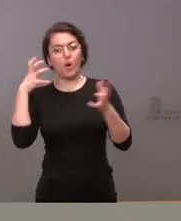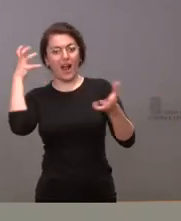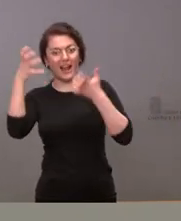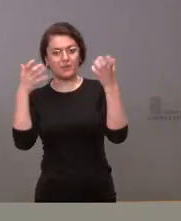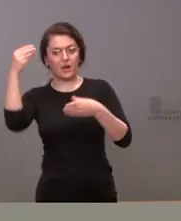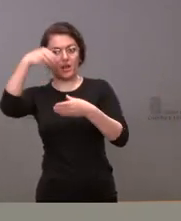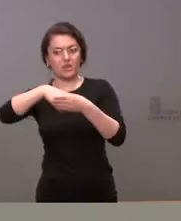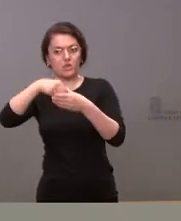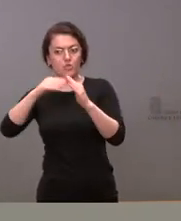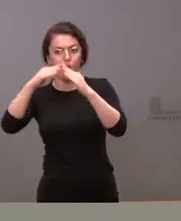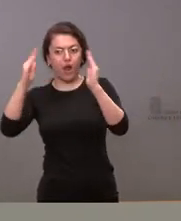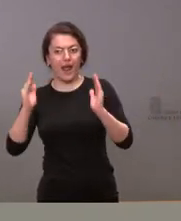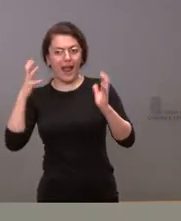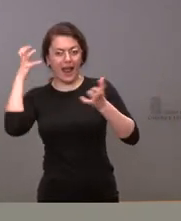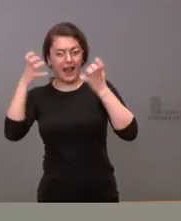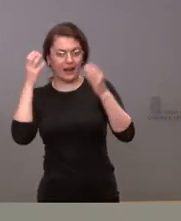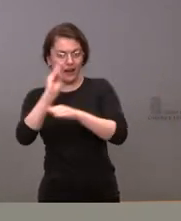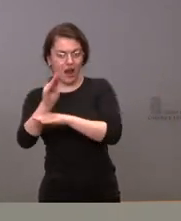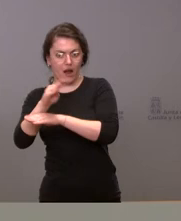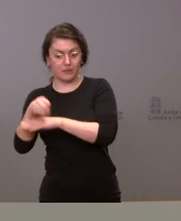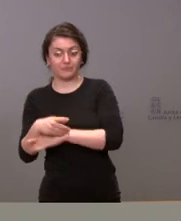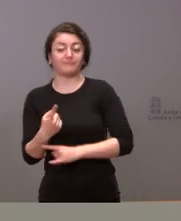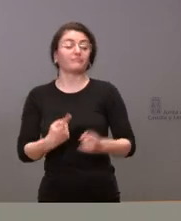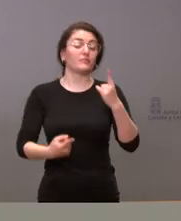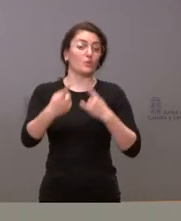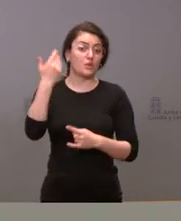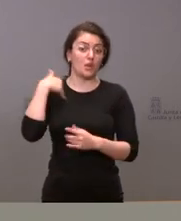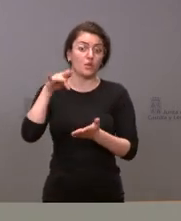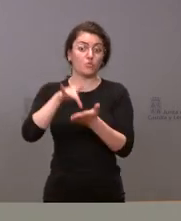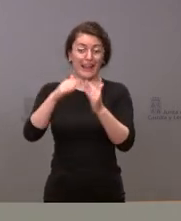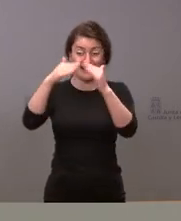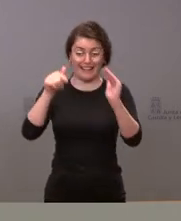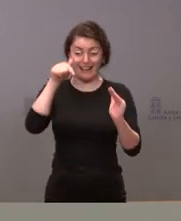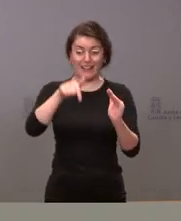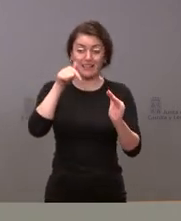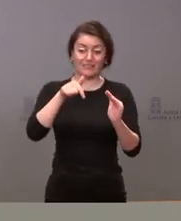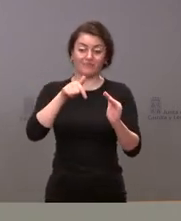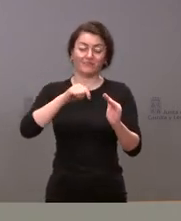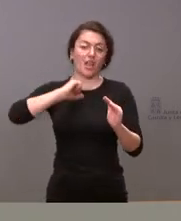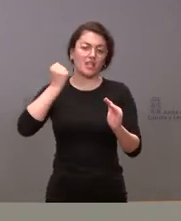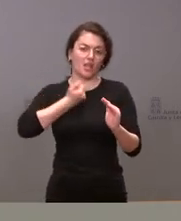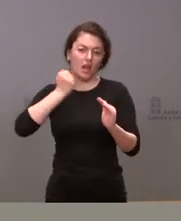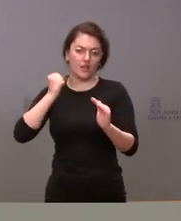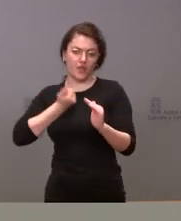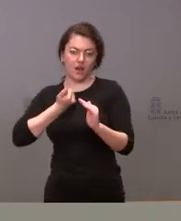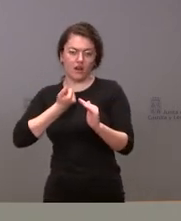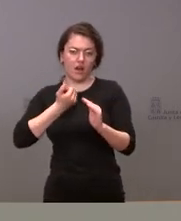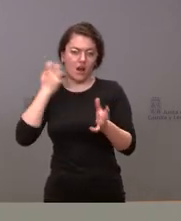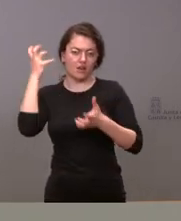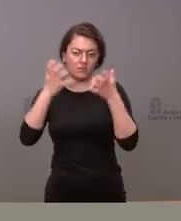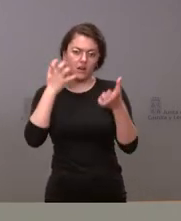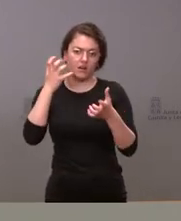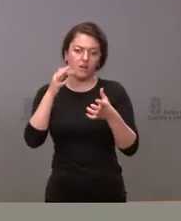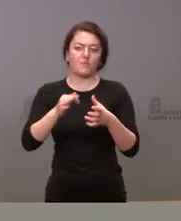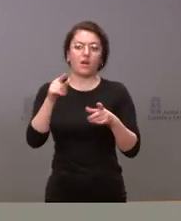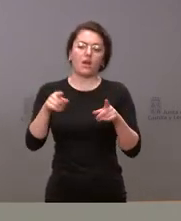ocasión en granjas pues ha habido que sacrificar los animales que estaban allí y crear perímetros de